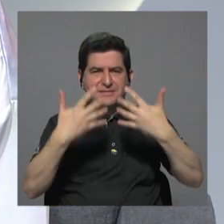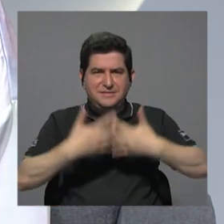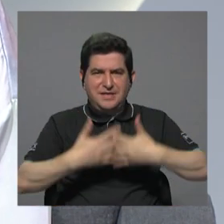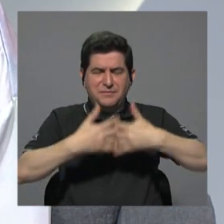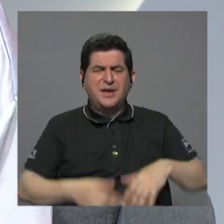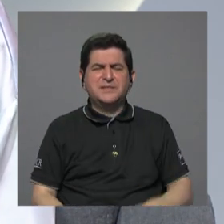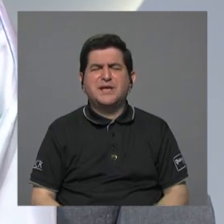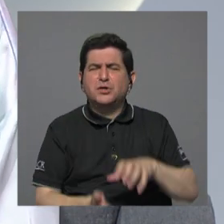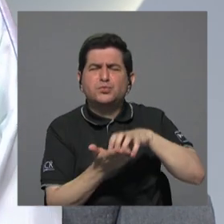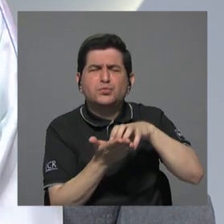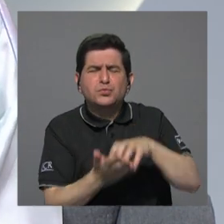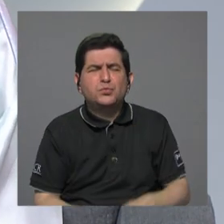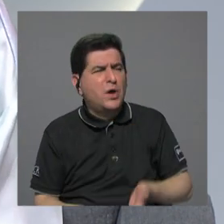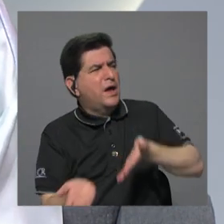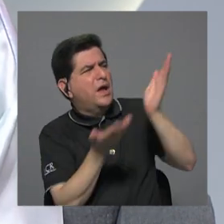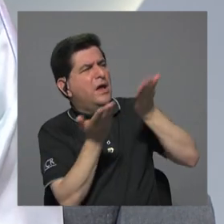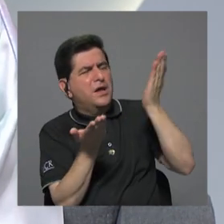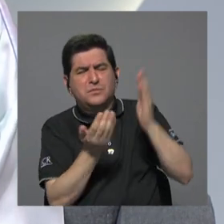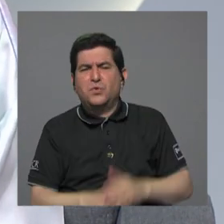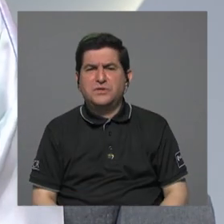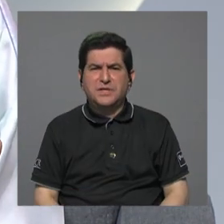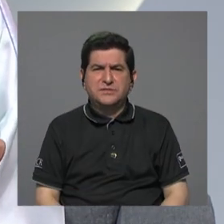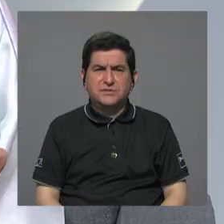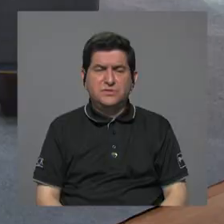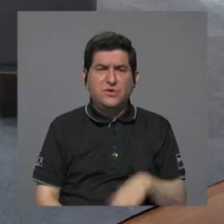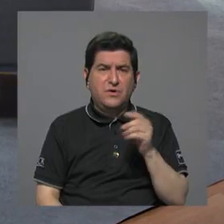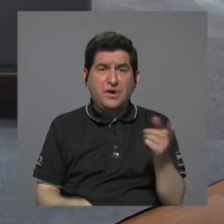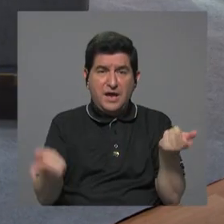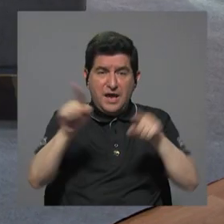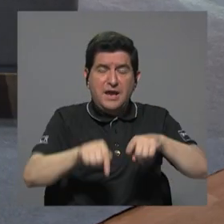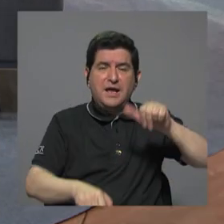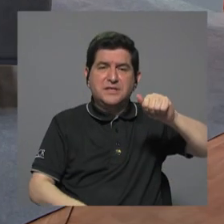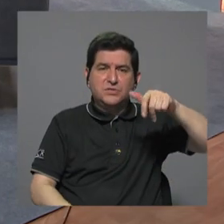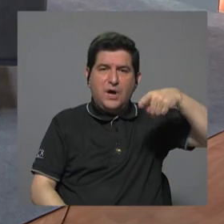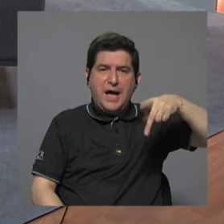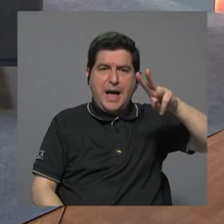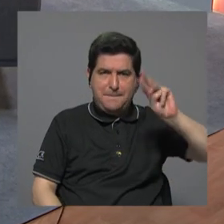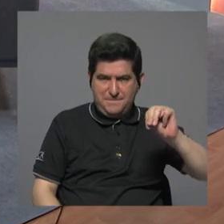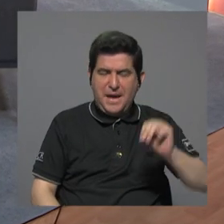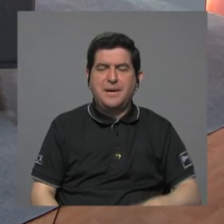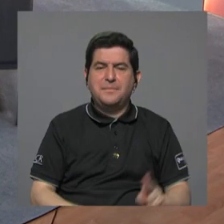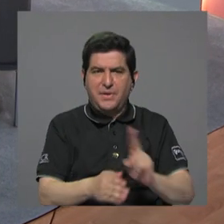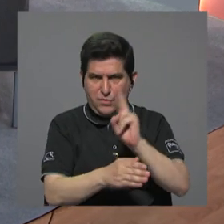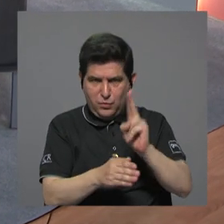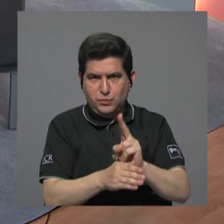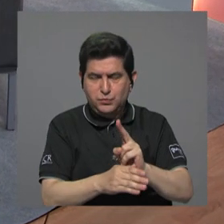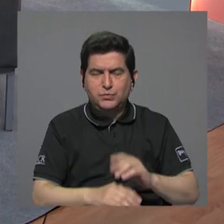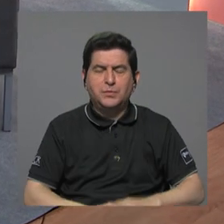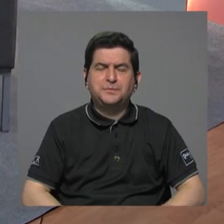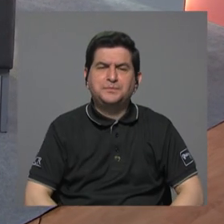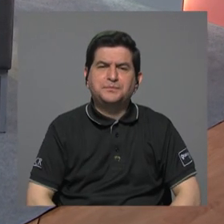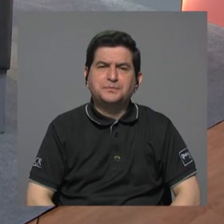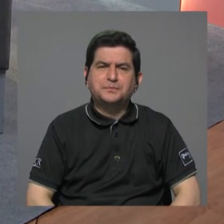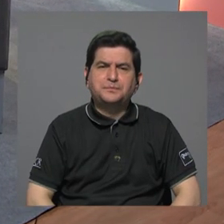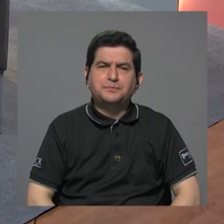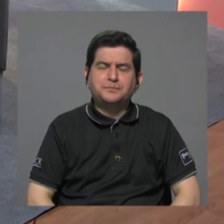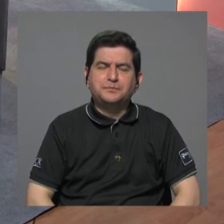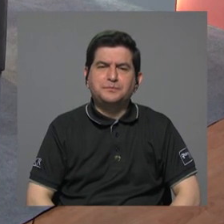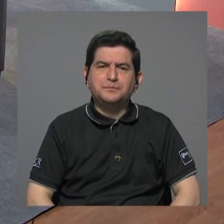estos productos por parte de la terminal por parte de la terminal APM